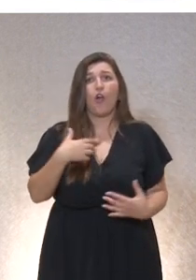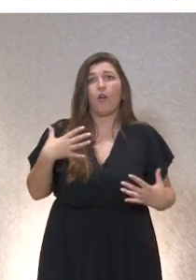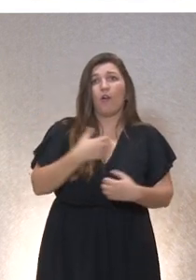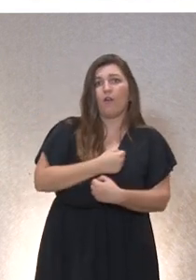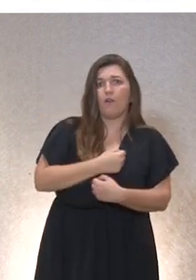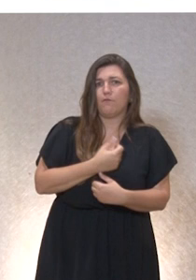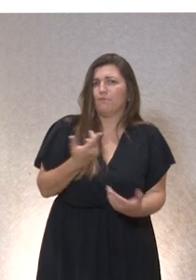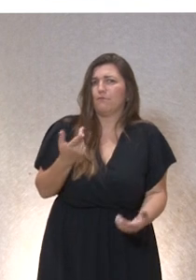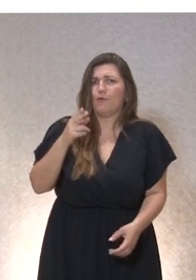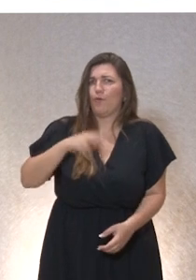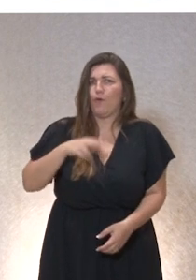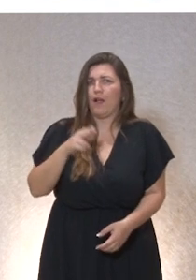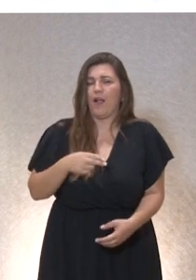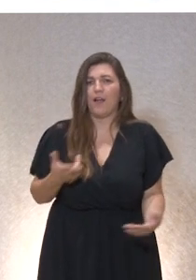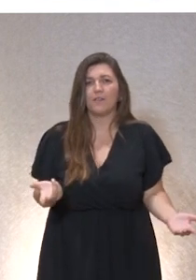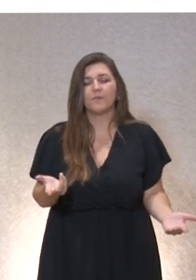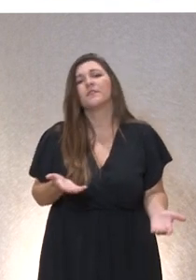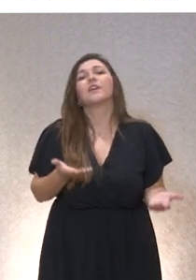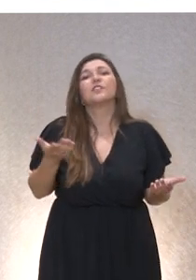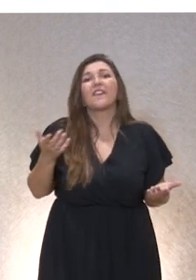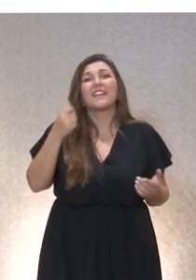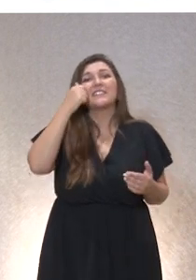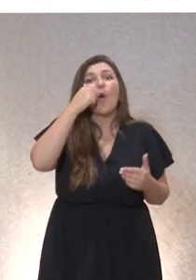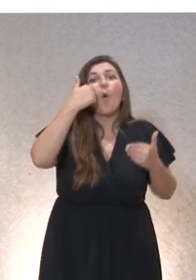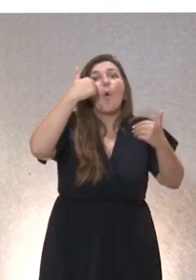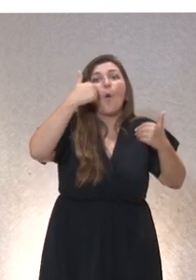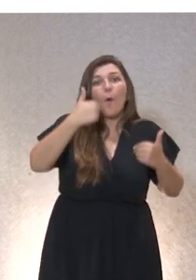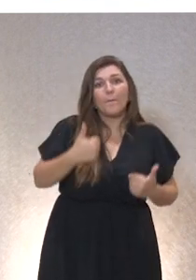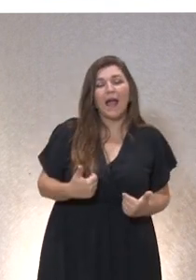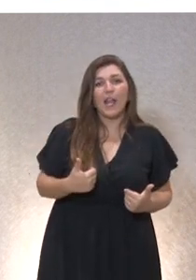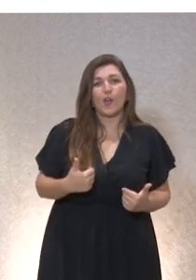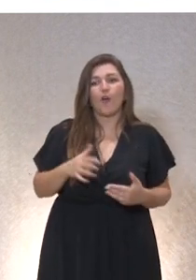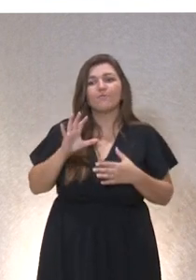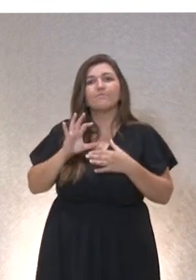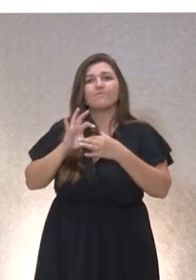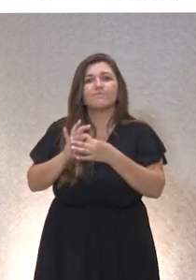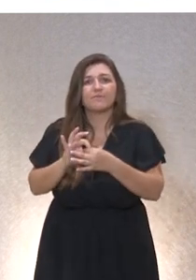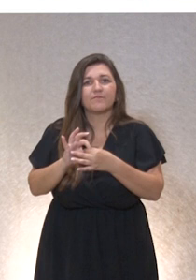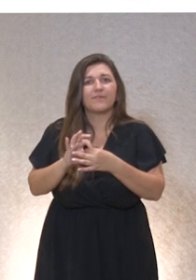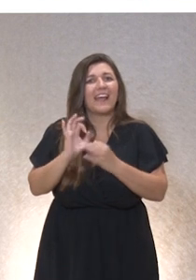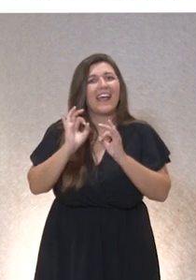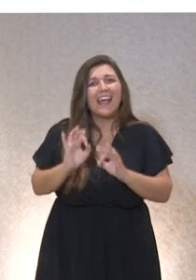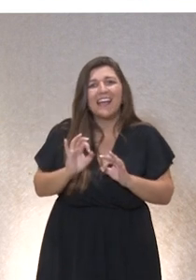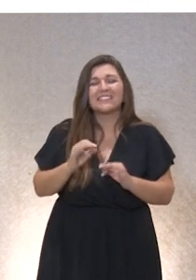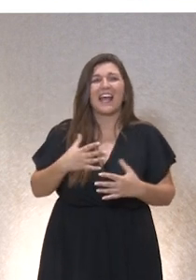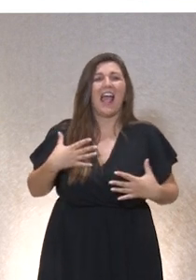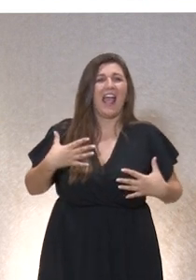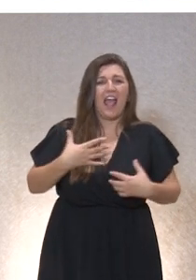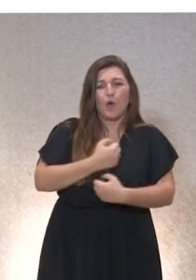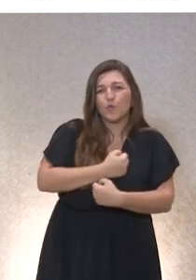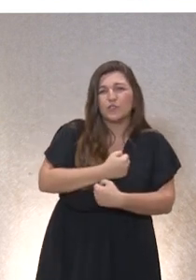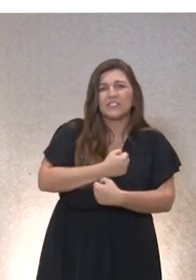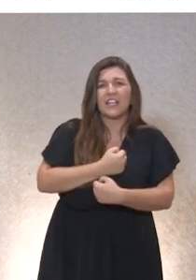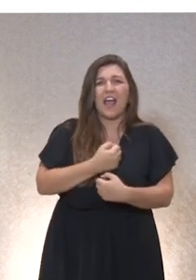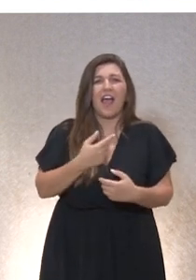demasiado humana vinculada al cuerpo humano que genera angustia, que genera absurdo, que